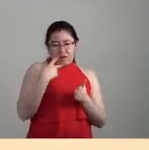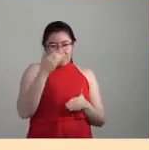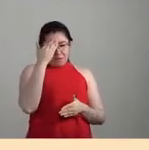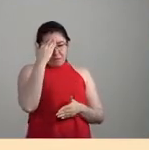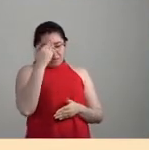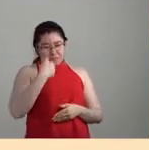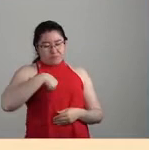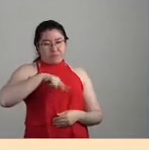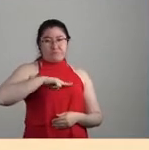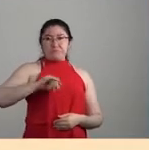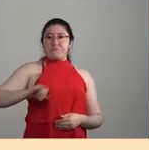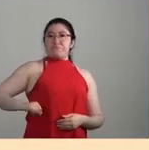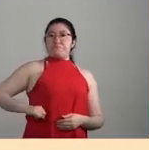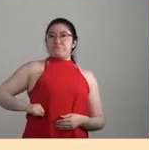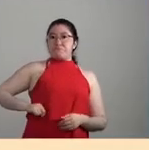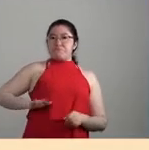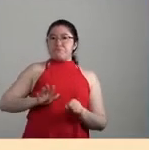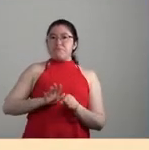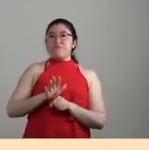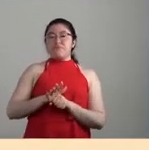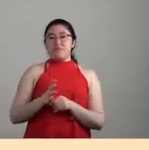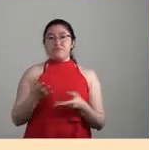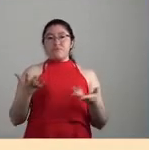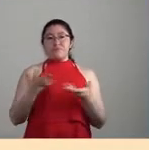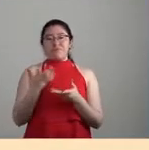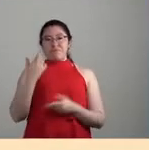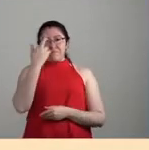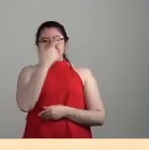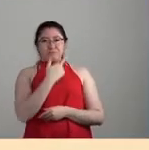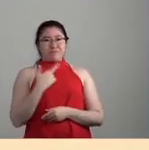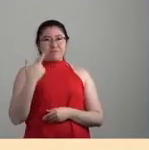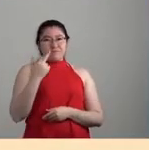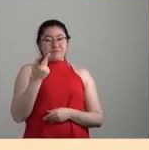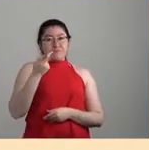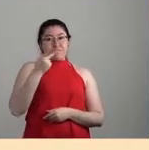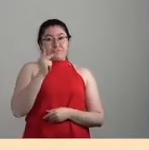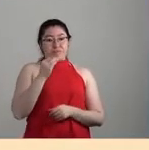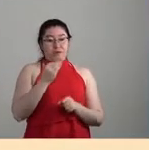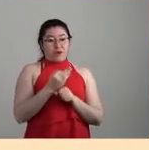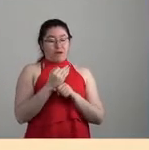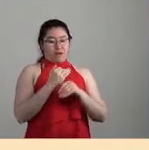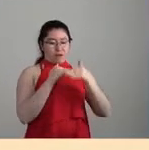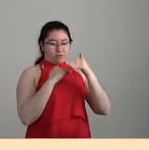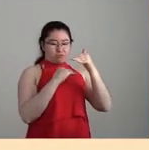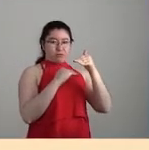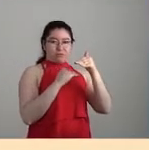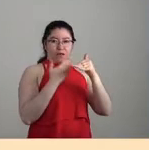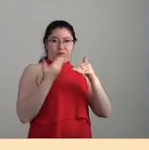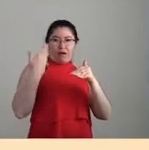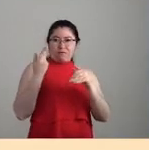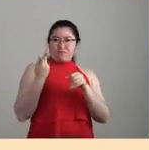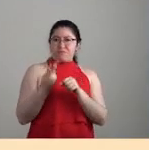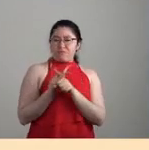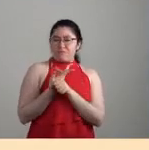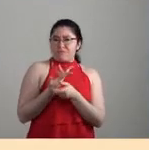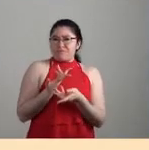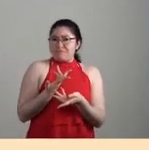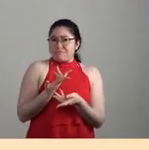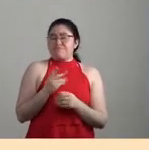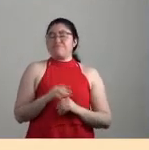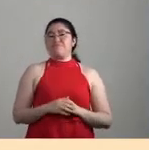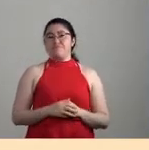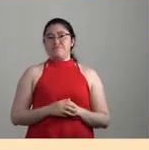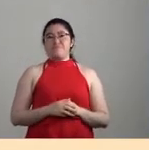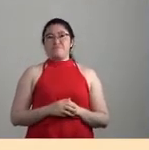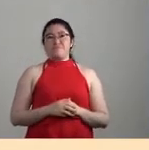mucho poder ahondar en ella, pero bueno, un límite que encontramos en ese entonces, pues es que la mayor